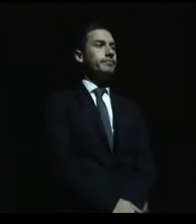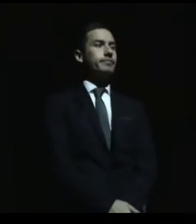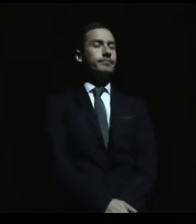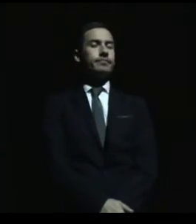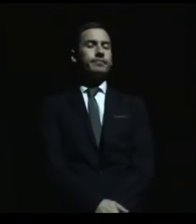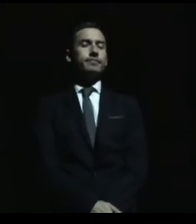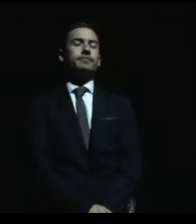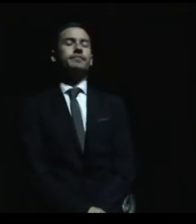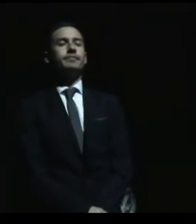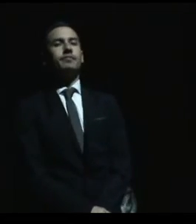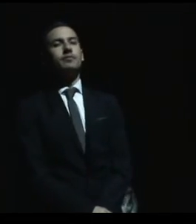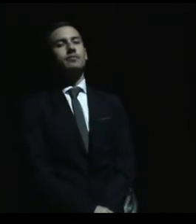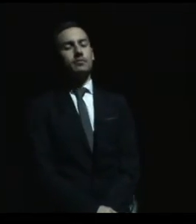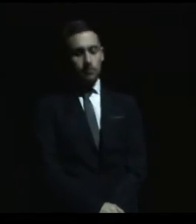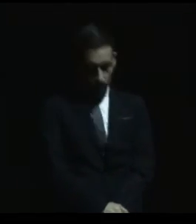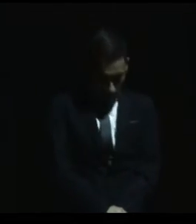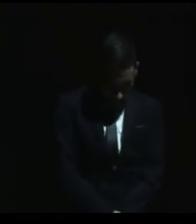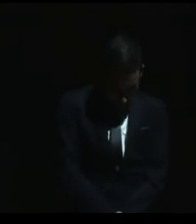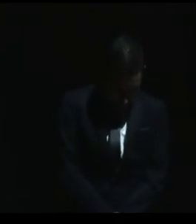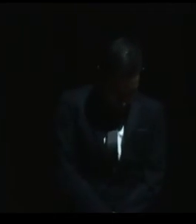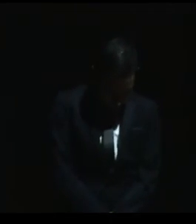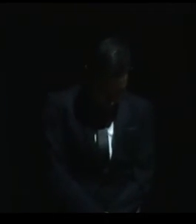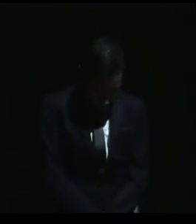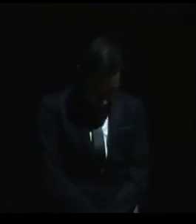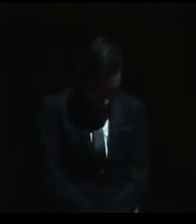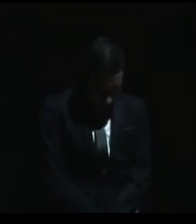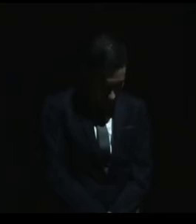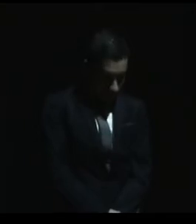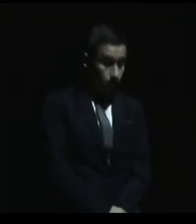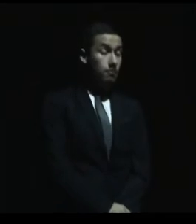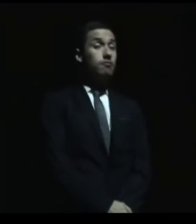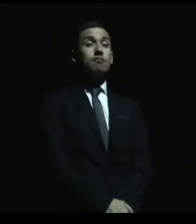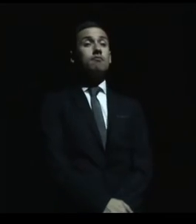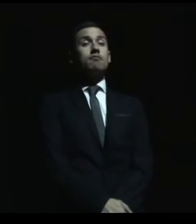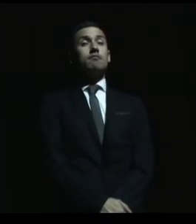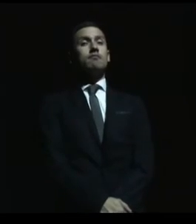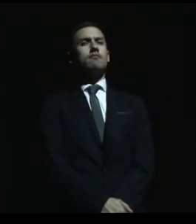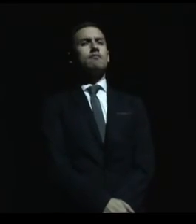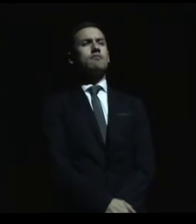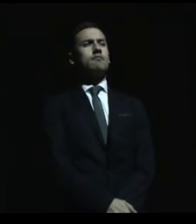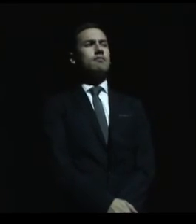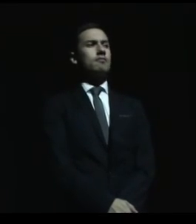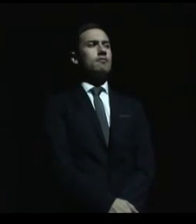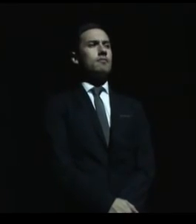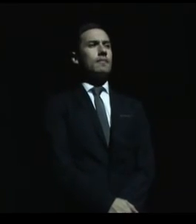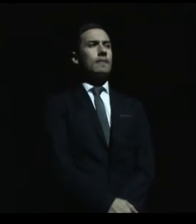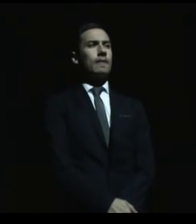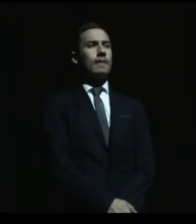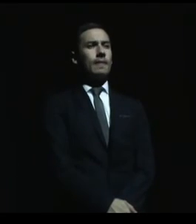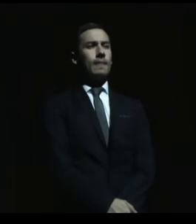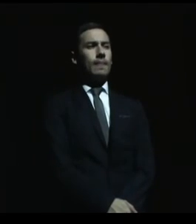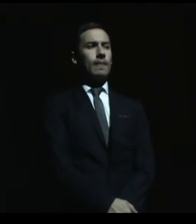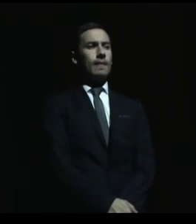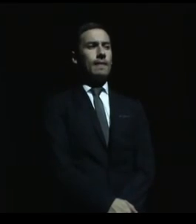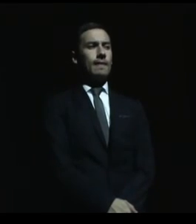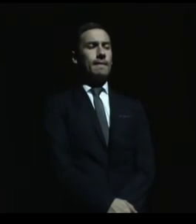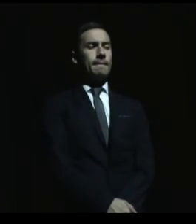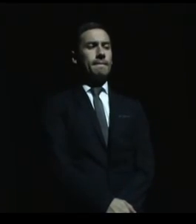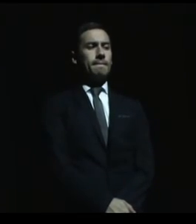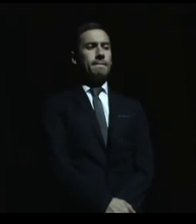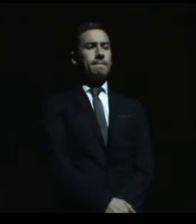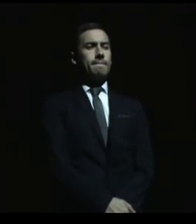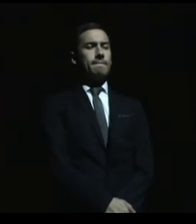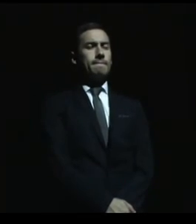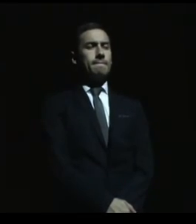elegí la boleta que a vos te guste con el tel ahí adentro y lo quedamos con la cosona. Bueno, eso es que es todo todo. Vamos.